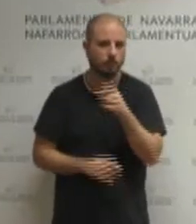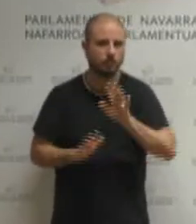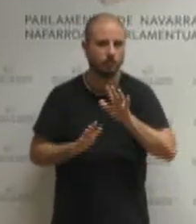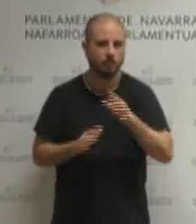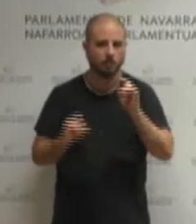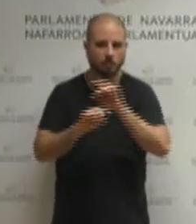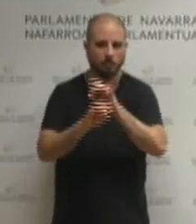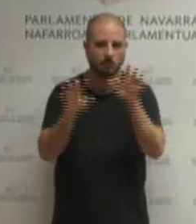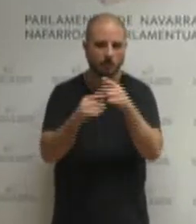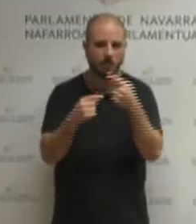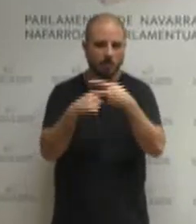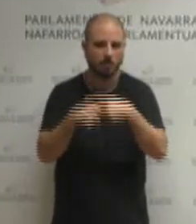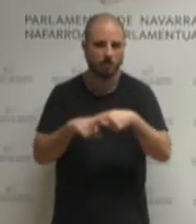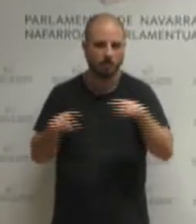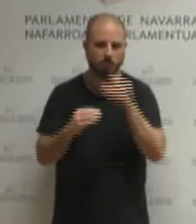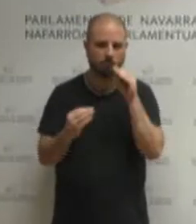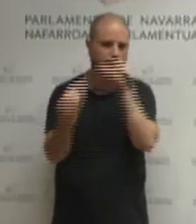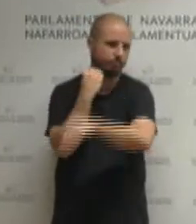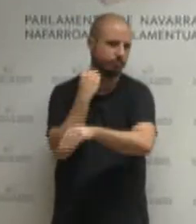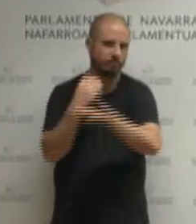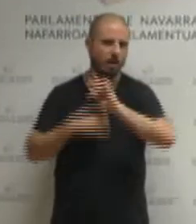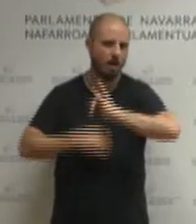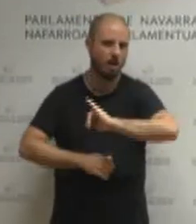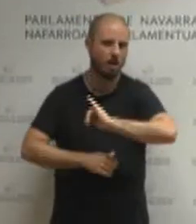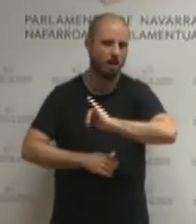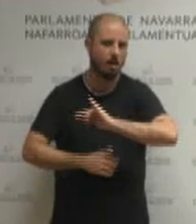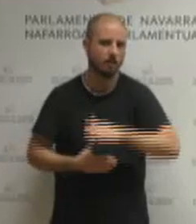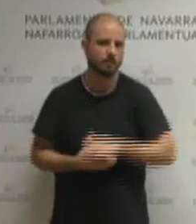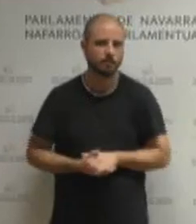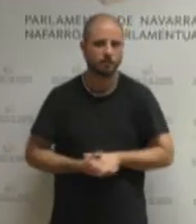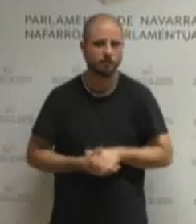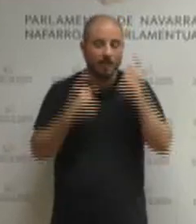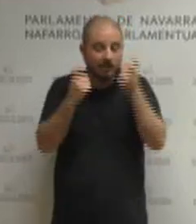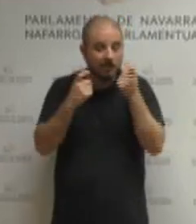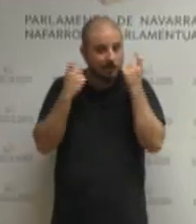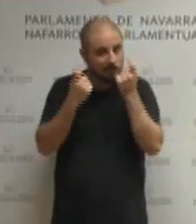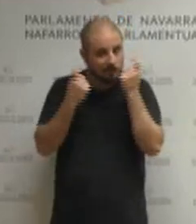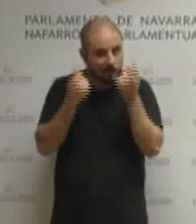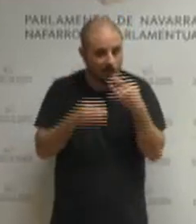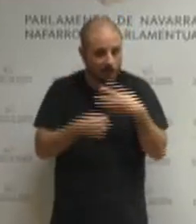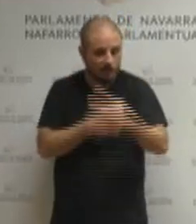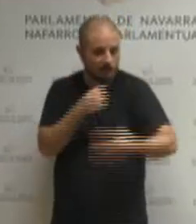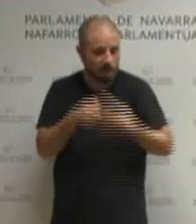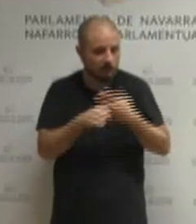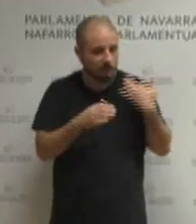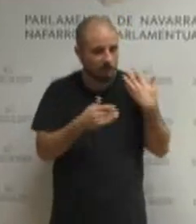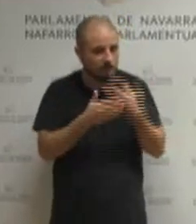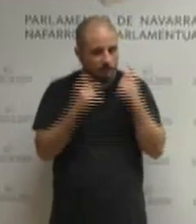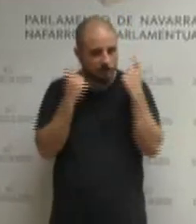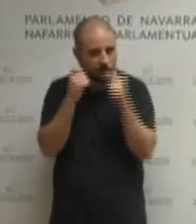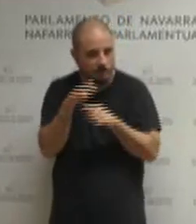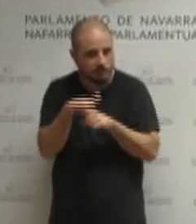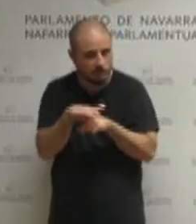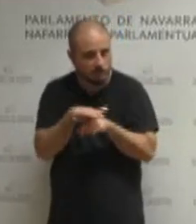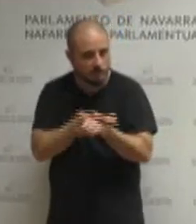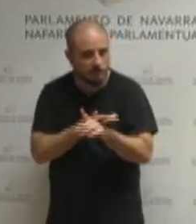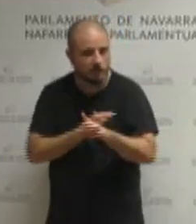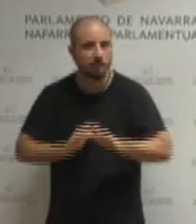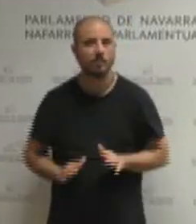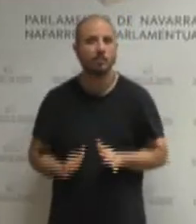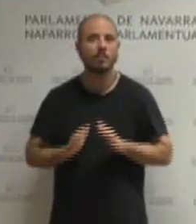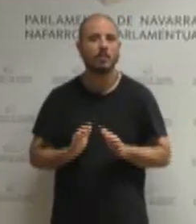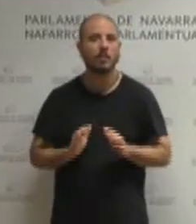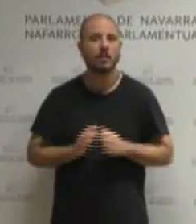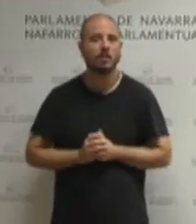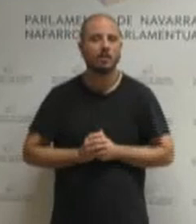horratzen bat egindugun bueno lege gintzaldi honetan edo orain sinatu berri dugun akordioan badere duaz abaltzeko